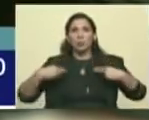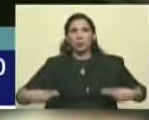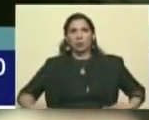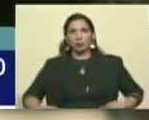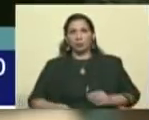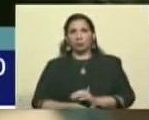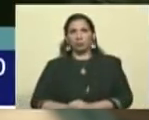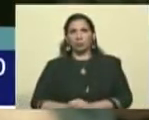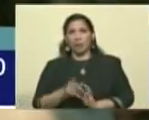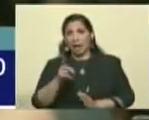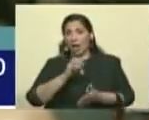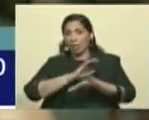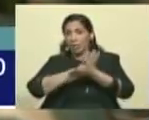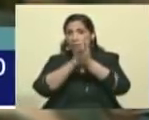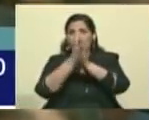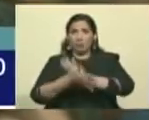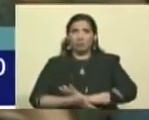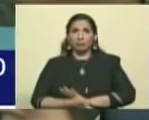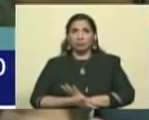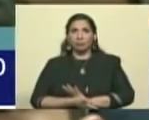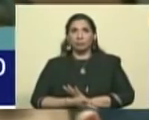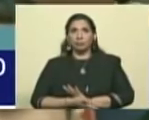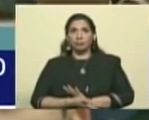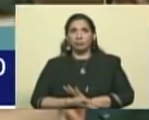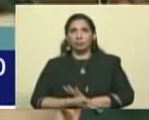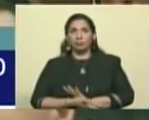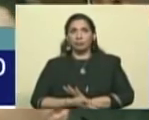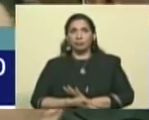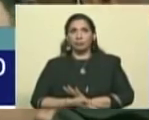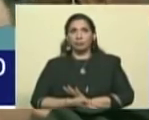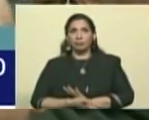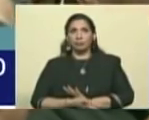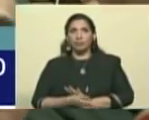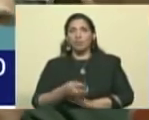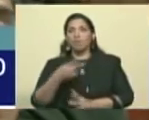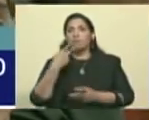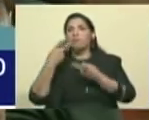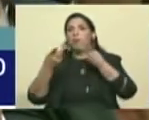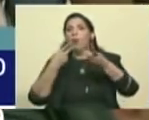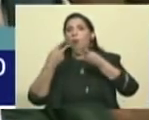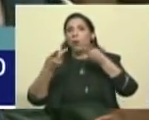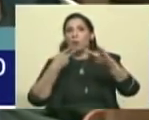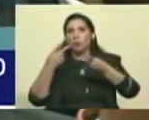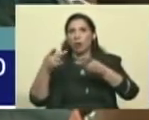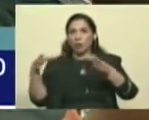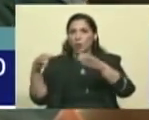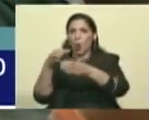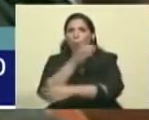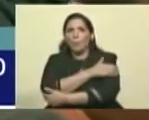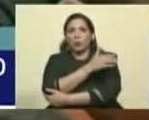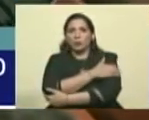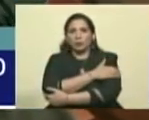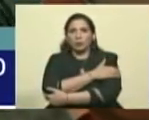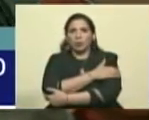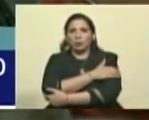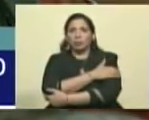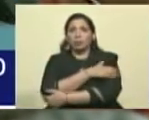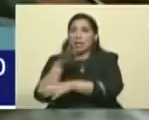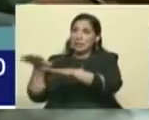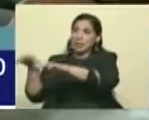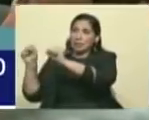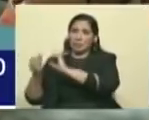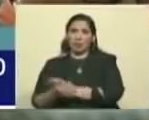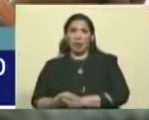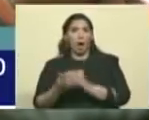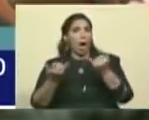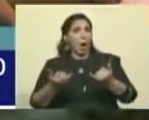Eso desapareció del vocabulario opositor y del imperialismo, ¿no? Ya